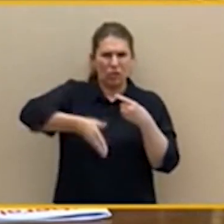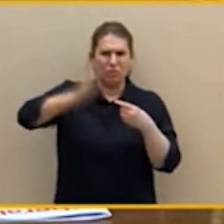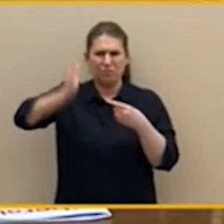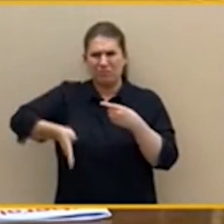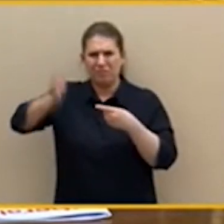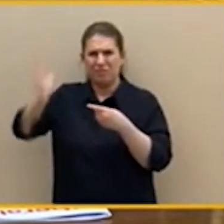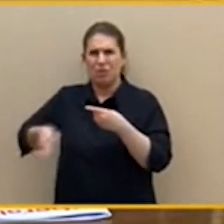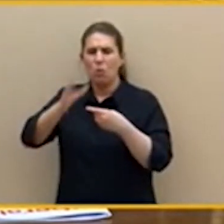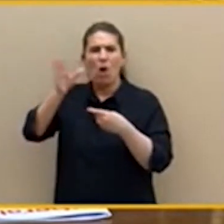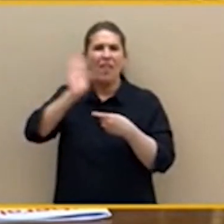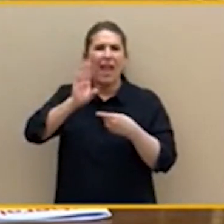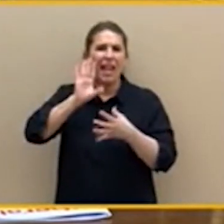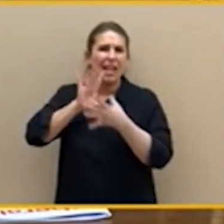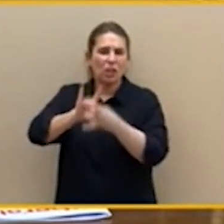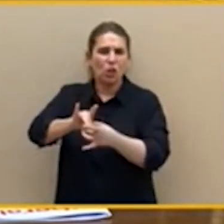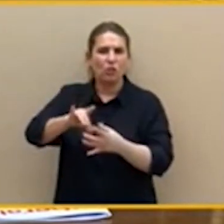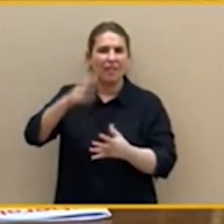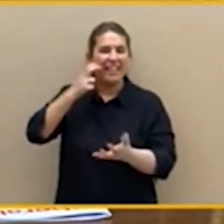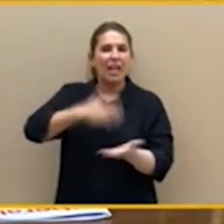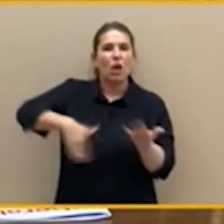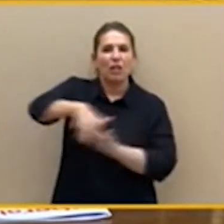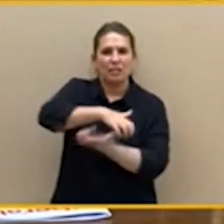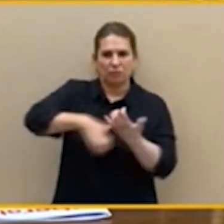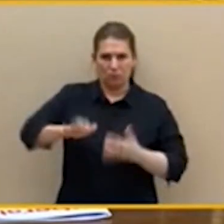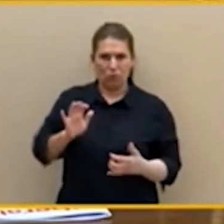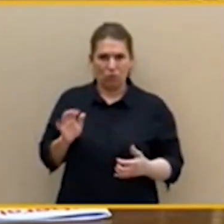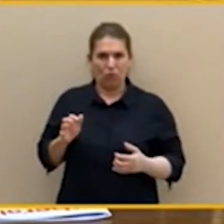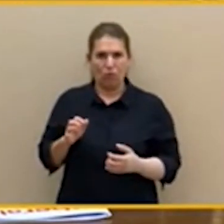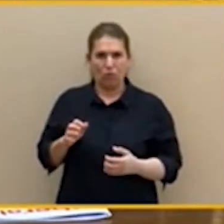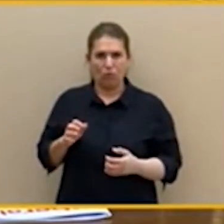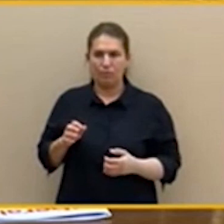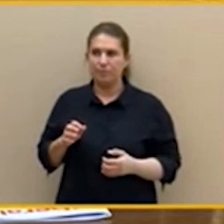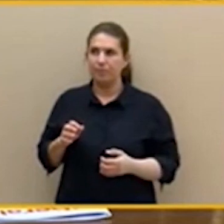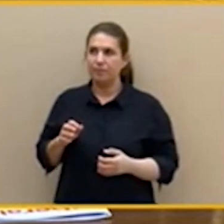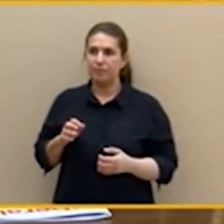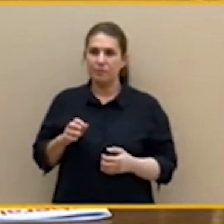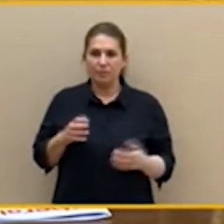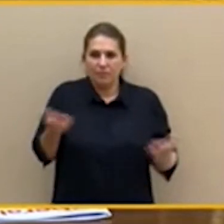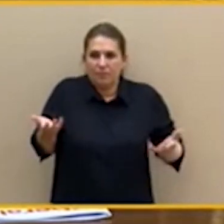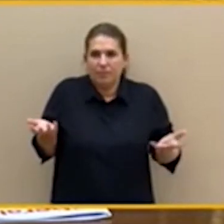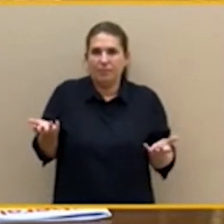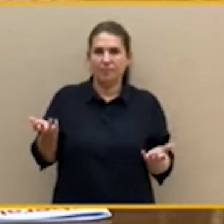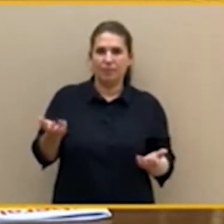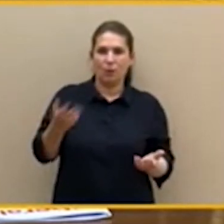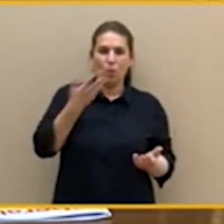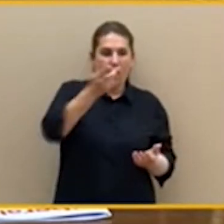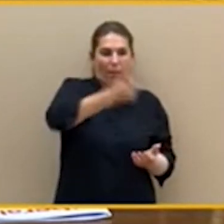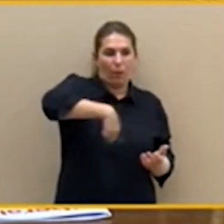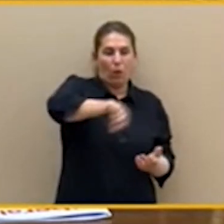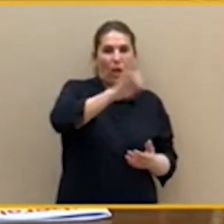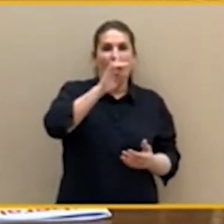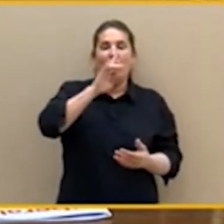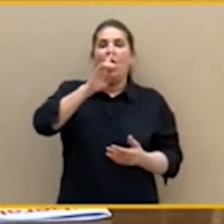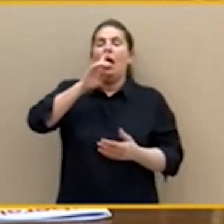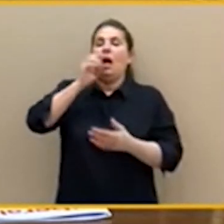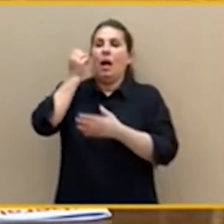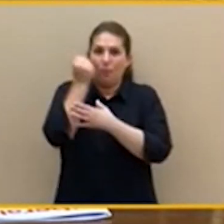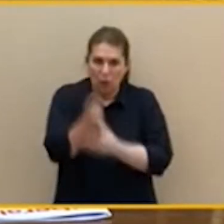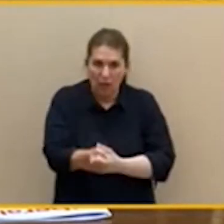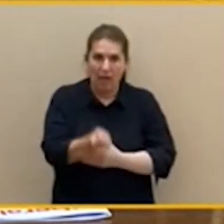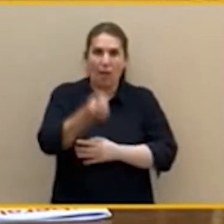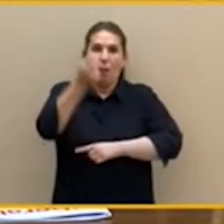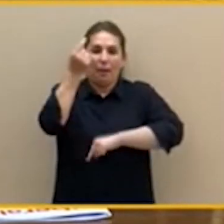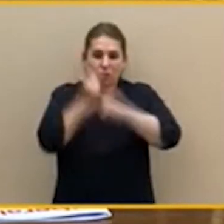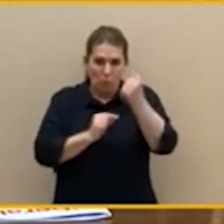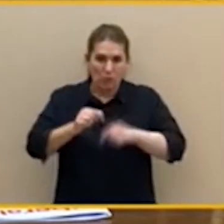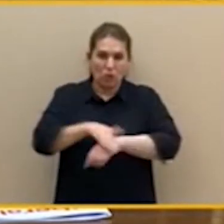ustedes hacen apoyar los presupuestos generales del Estado en delincuentes, no puede ser un